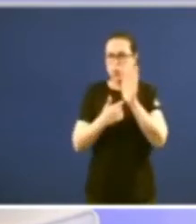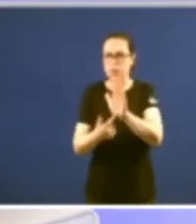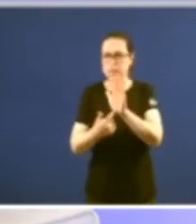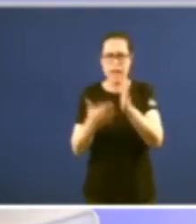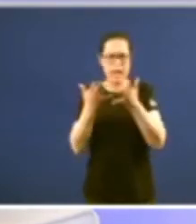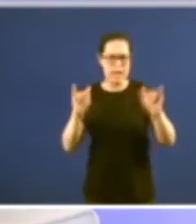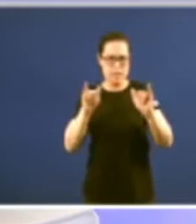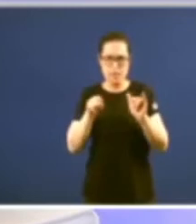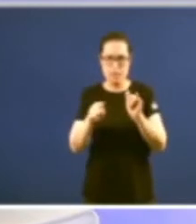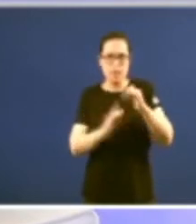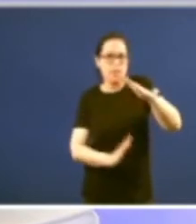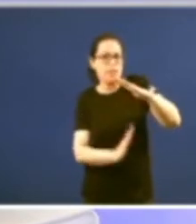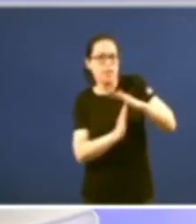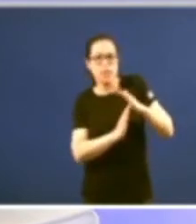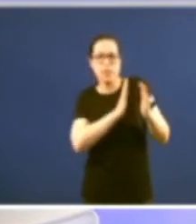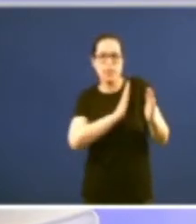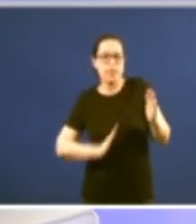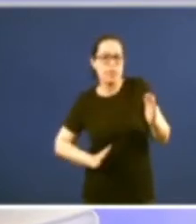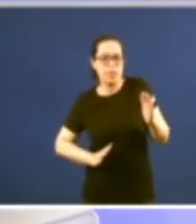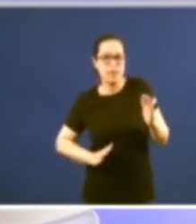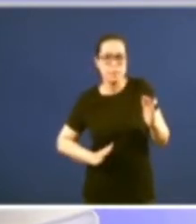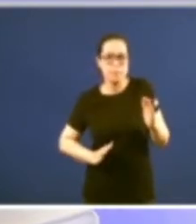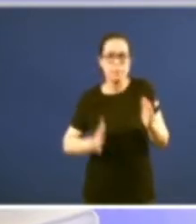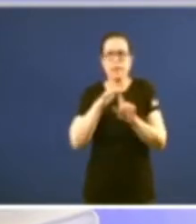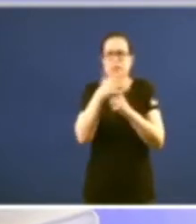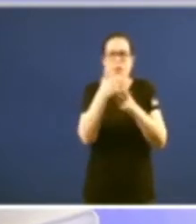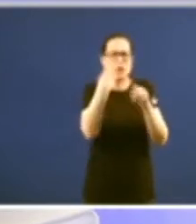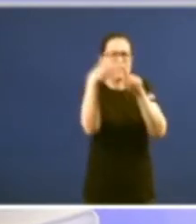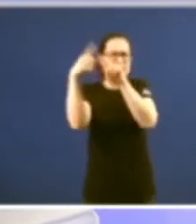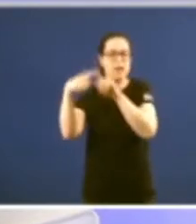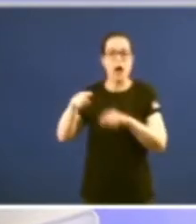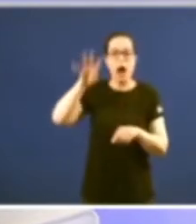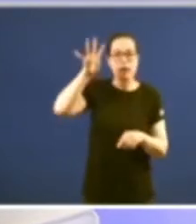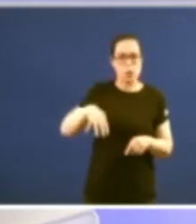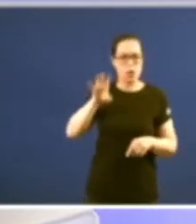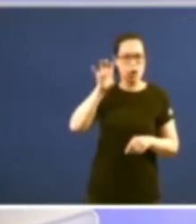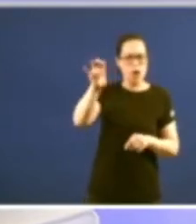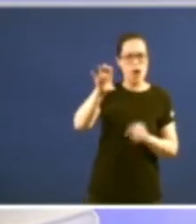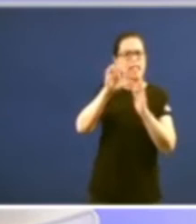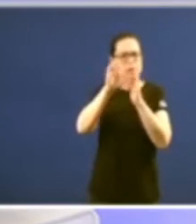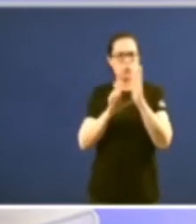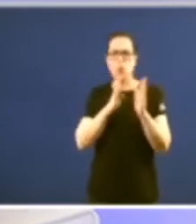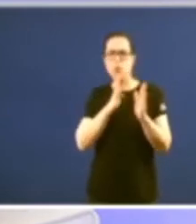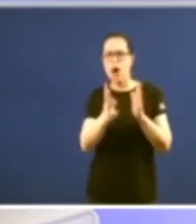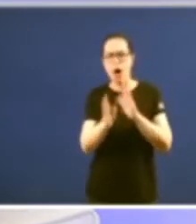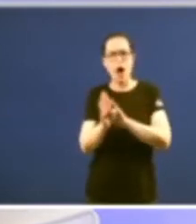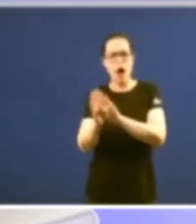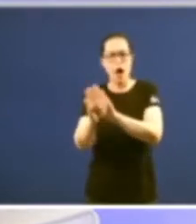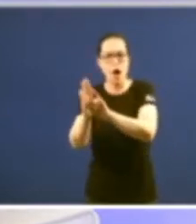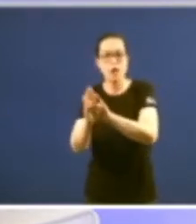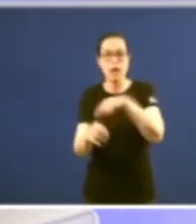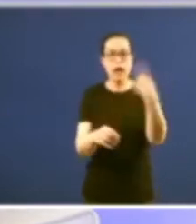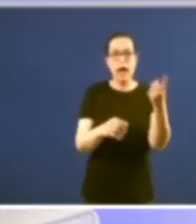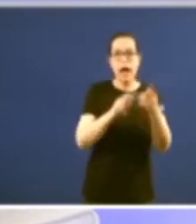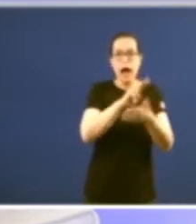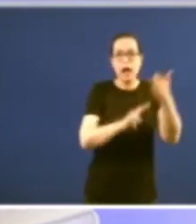vigor eses estatutos con situacións moi distintas a de Cataluña era unha comunidade que tuvo 4 anos estatuto en vigor a de Galicia nincera chegou a entrar